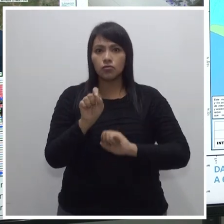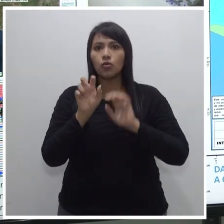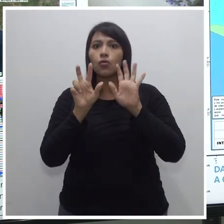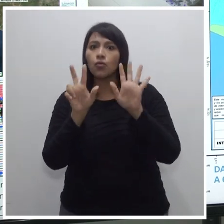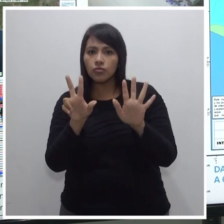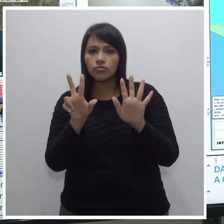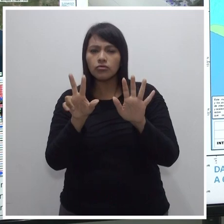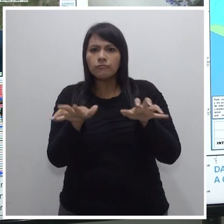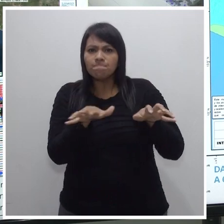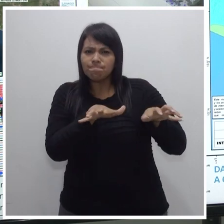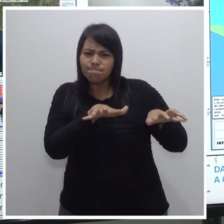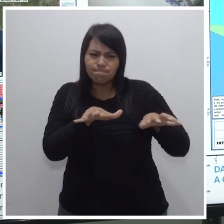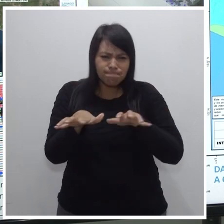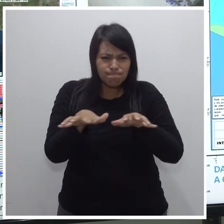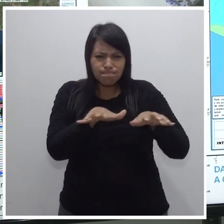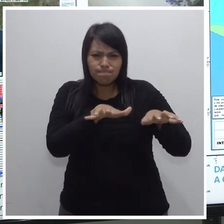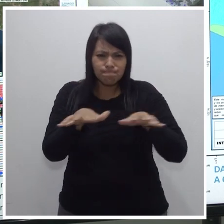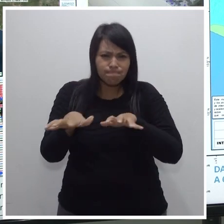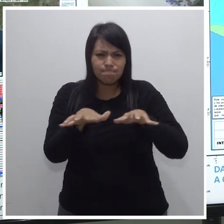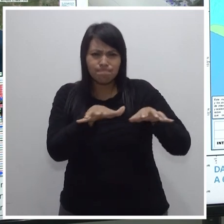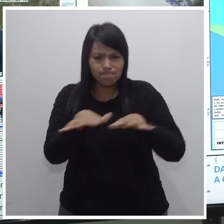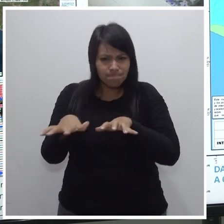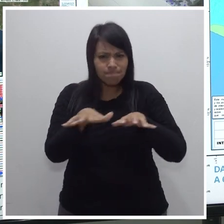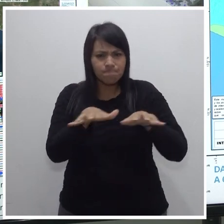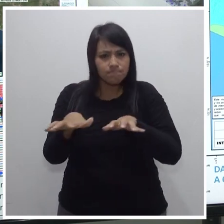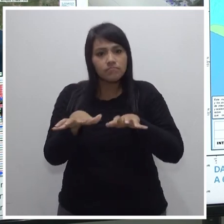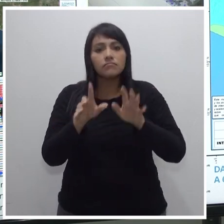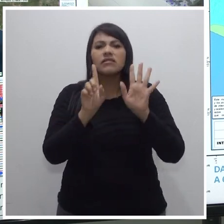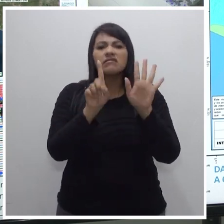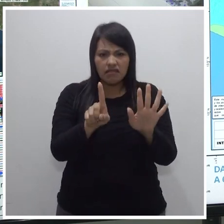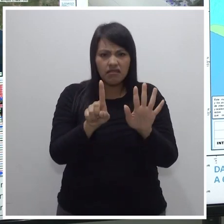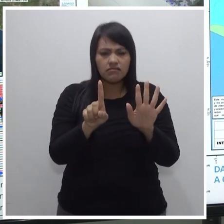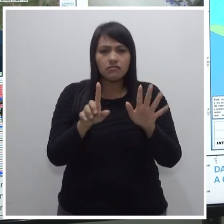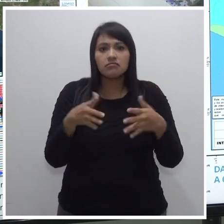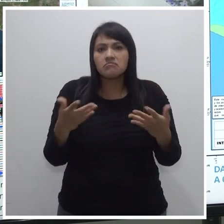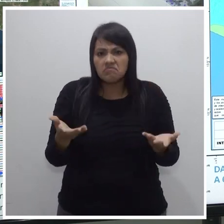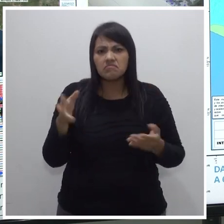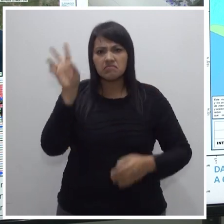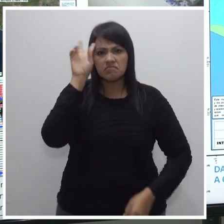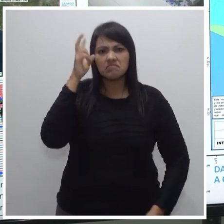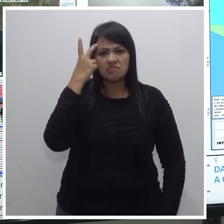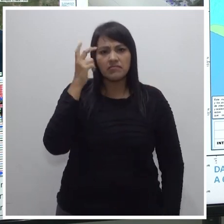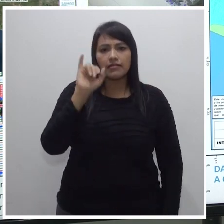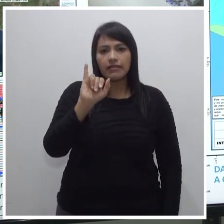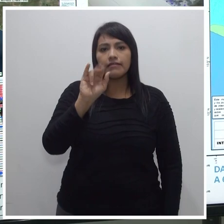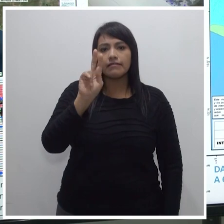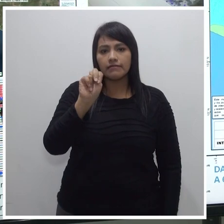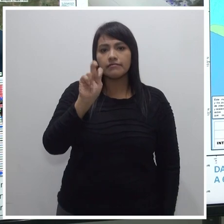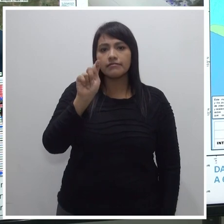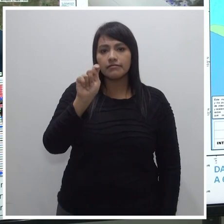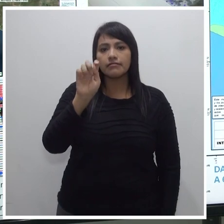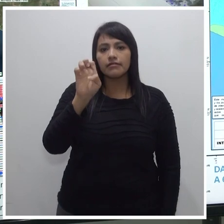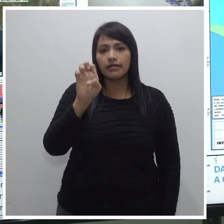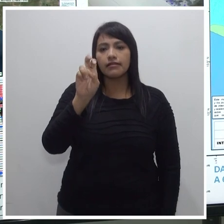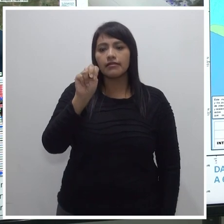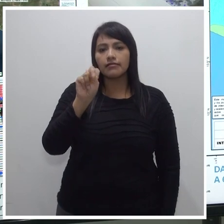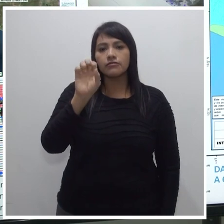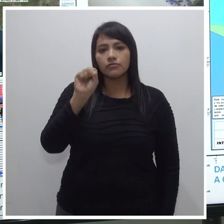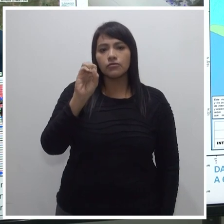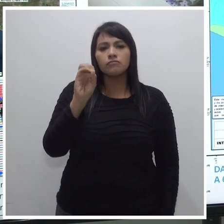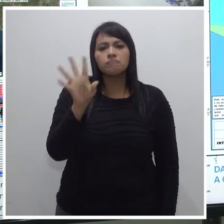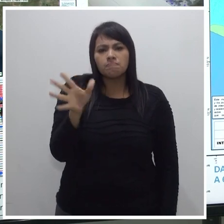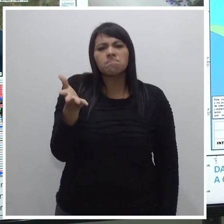intensidad con la que se sintió este sismo fue de 6. ¿Qué significa la intensidad de este sismo? Dos cosas,